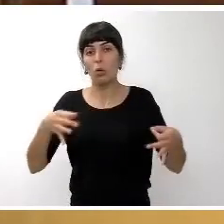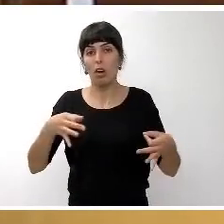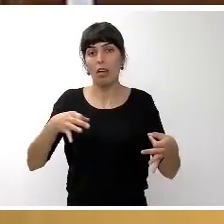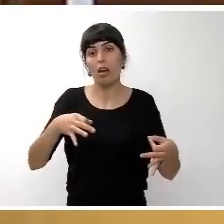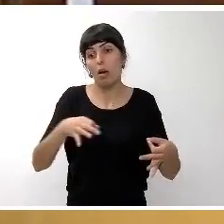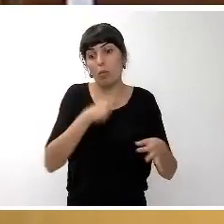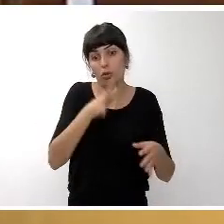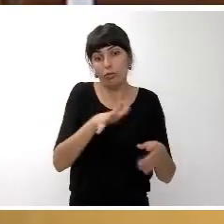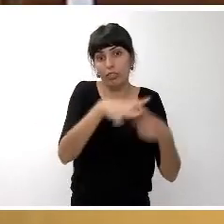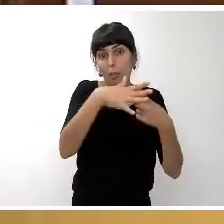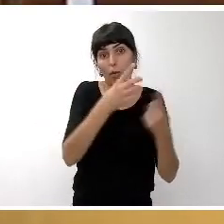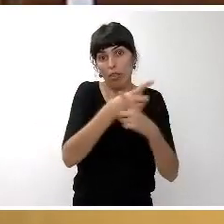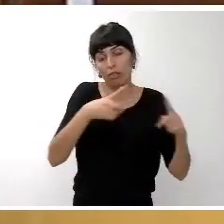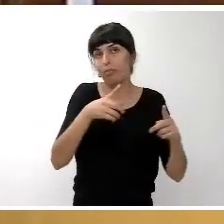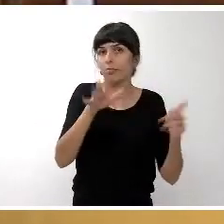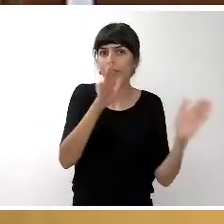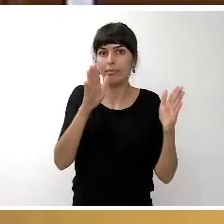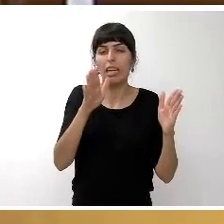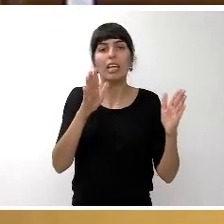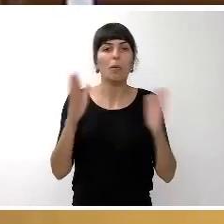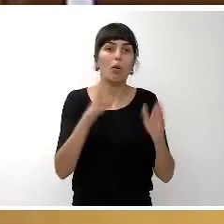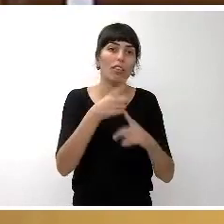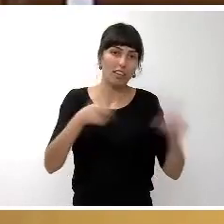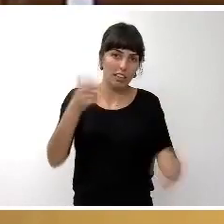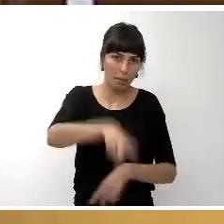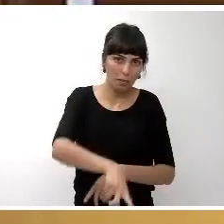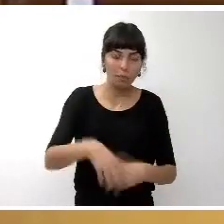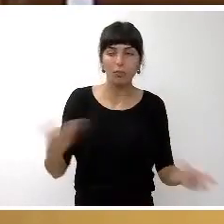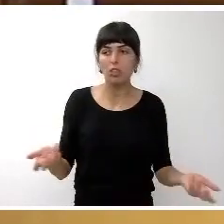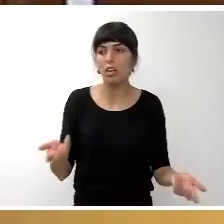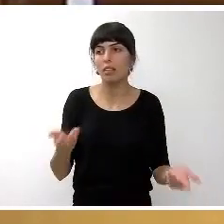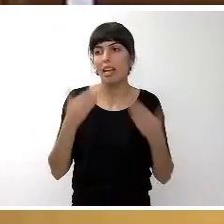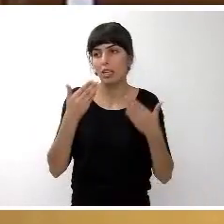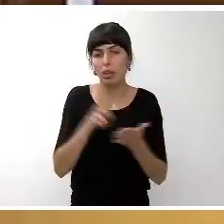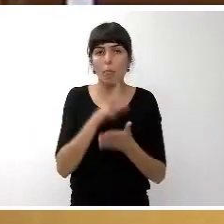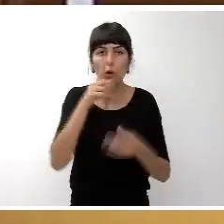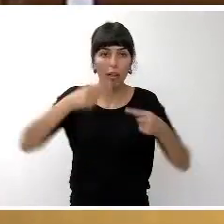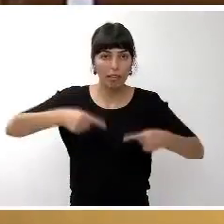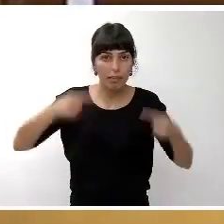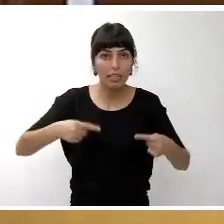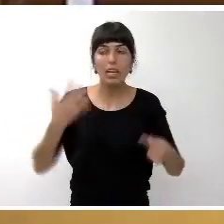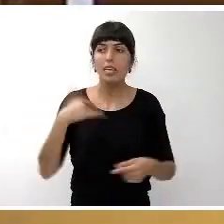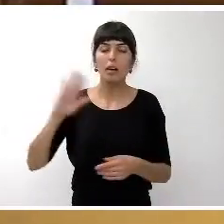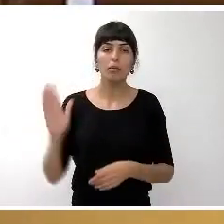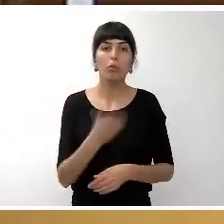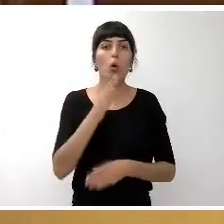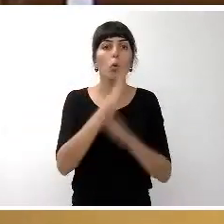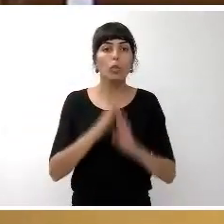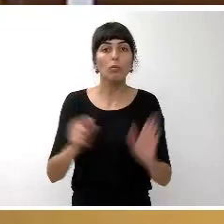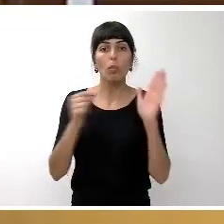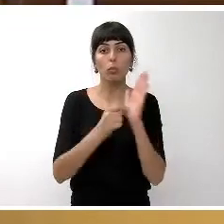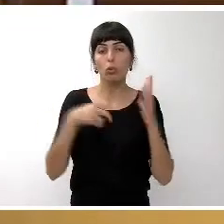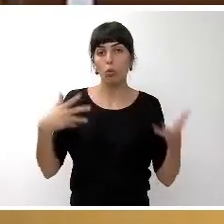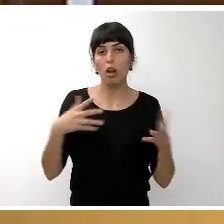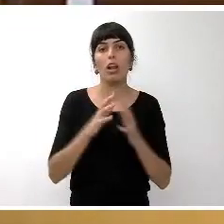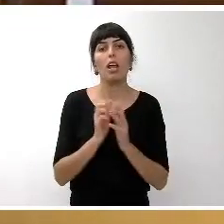diferentes y que todo hay que ajustarse. Gracias de nuevo a todos por el debate, y ya pasamos al último punto, que es el de robos